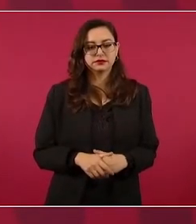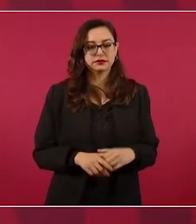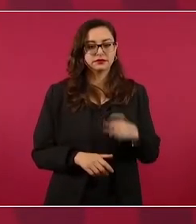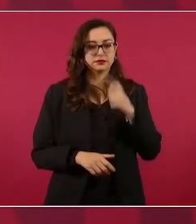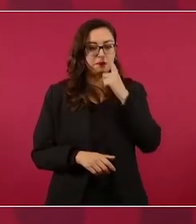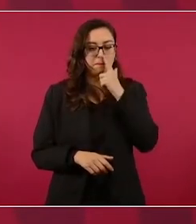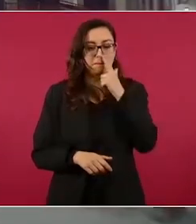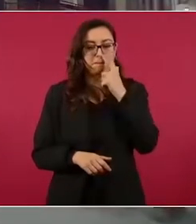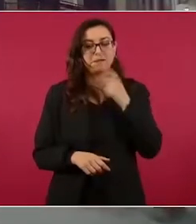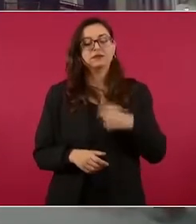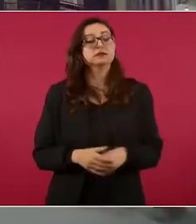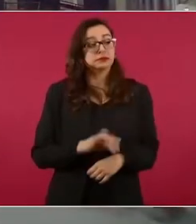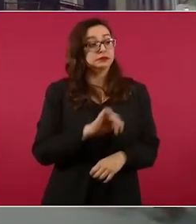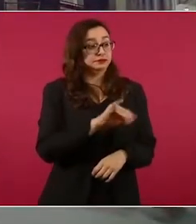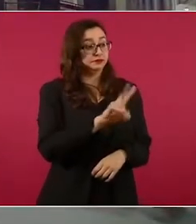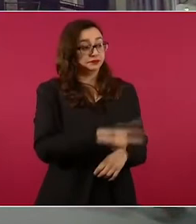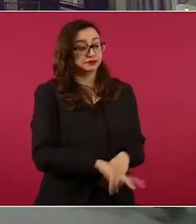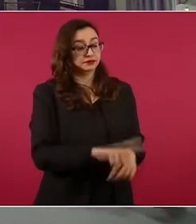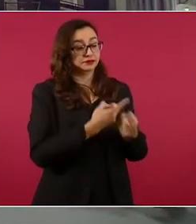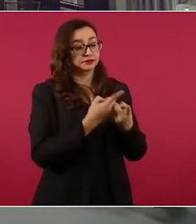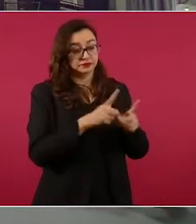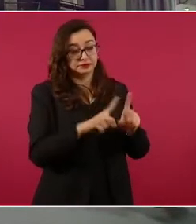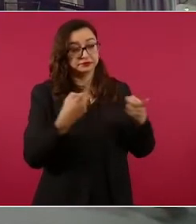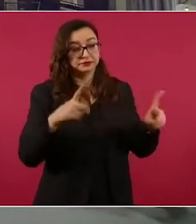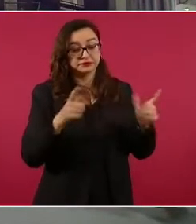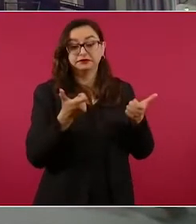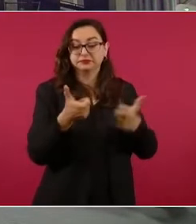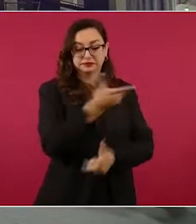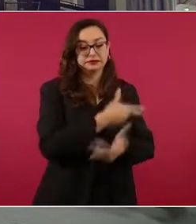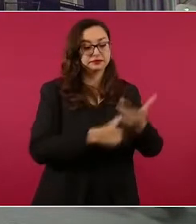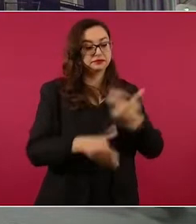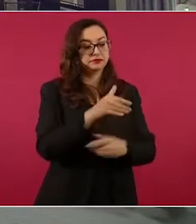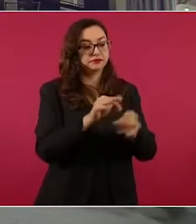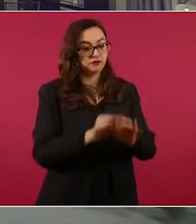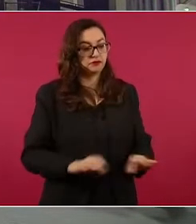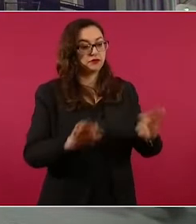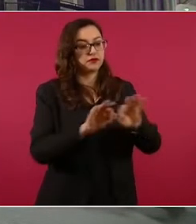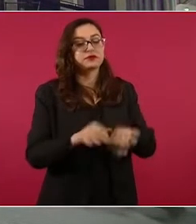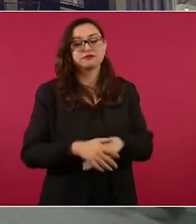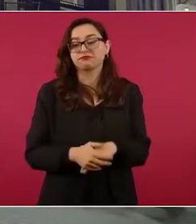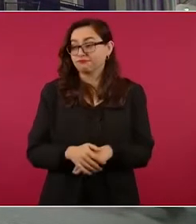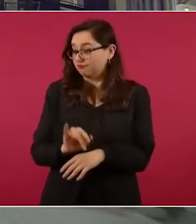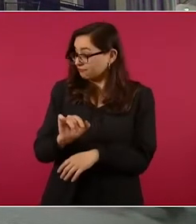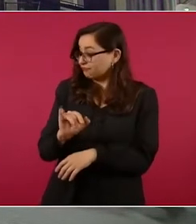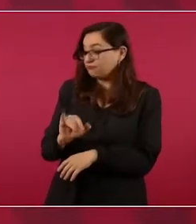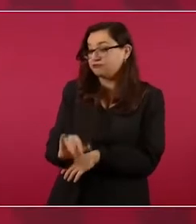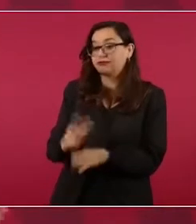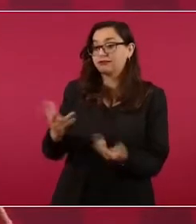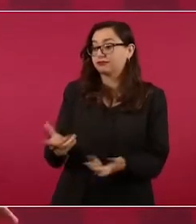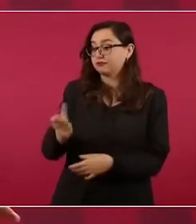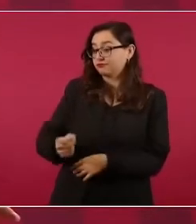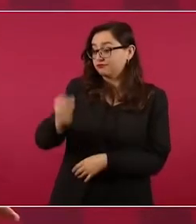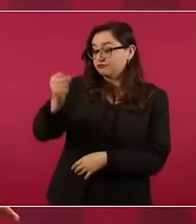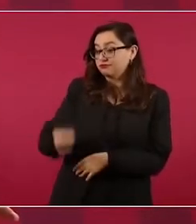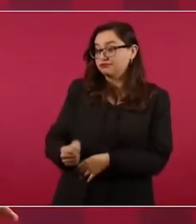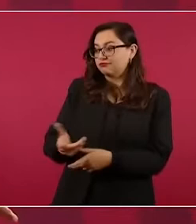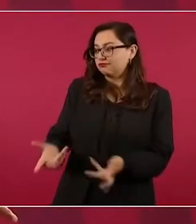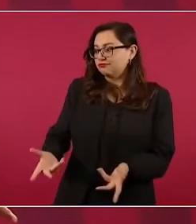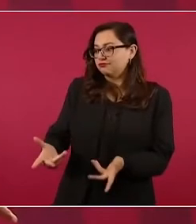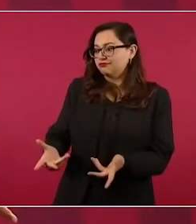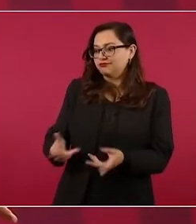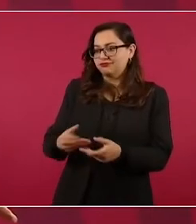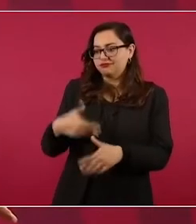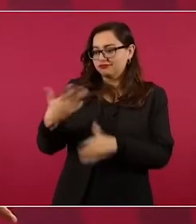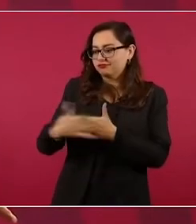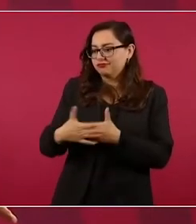a detonar todo un desarrollo. Nosotros estábamos hablando